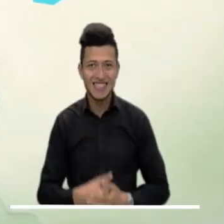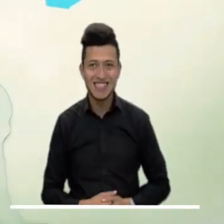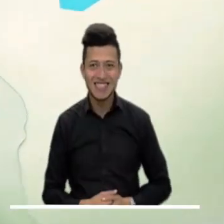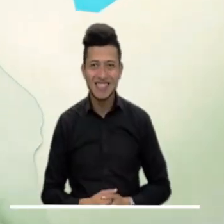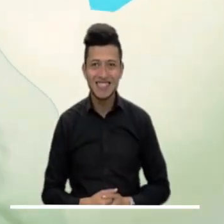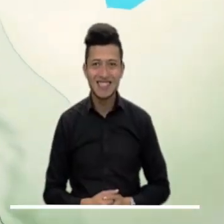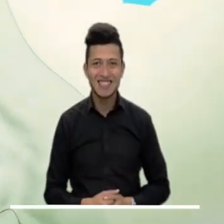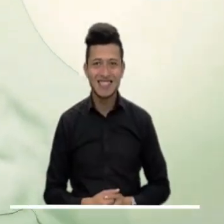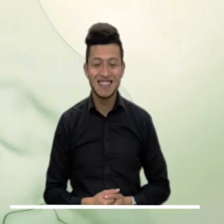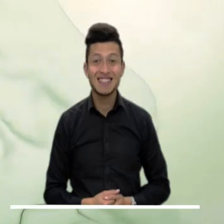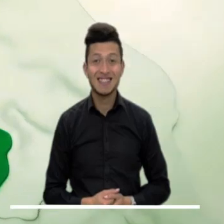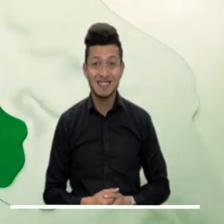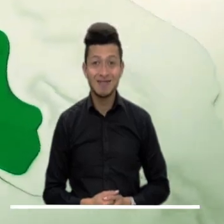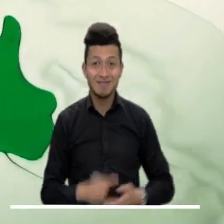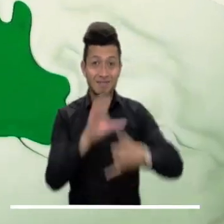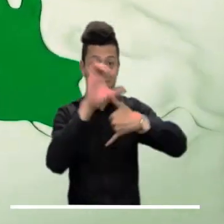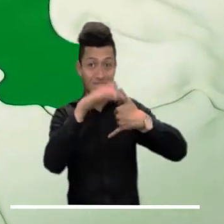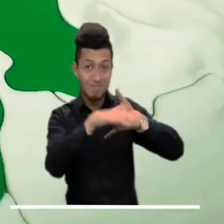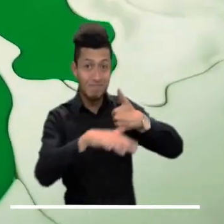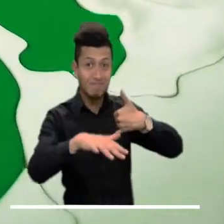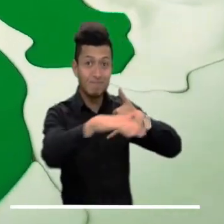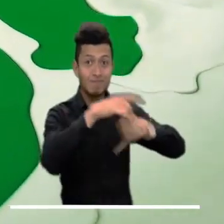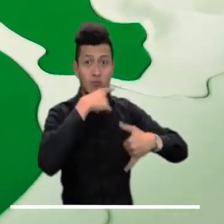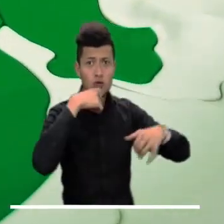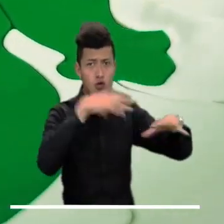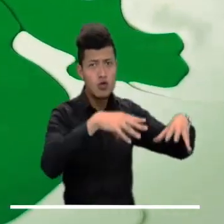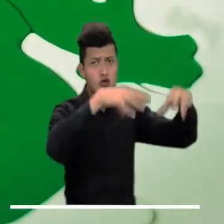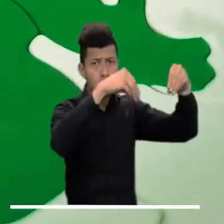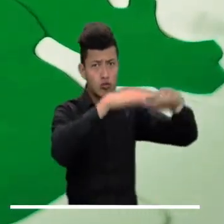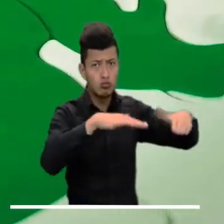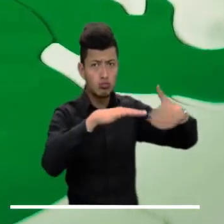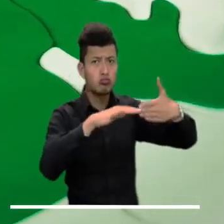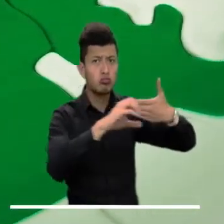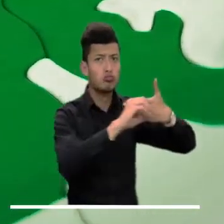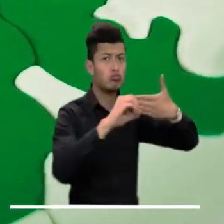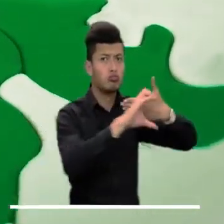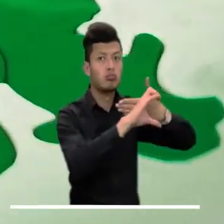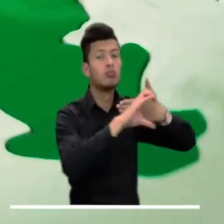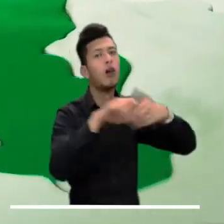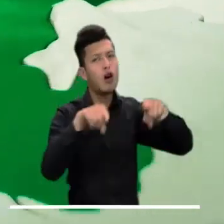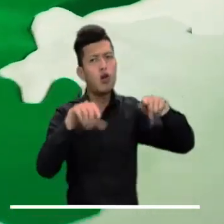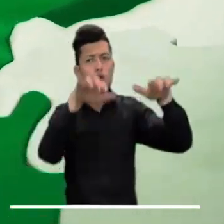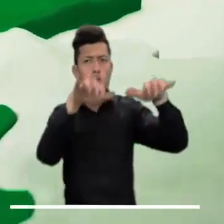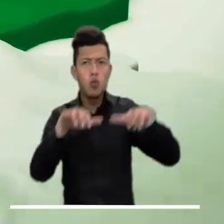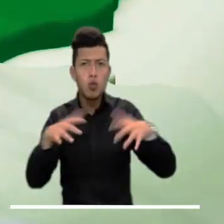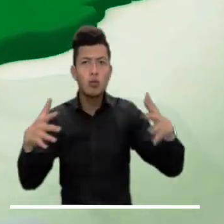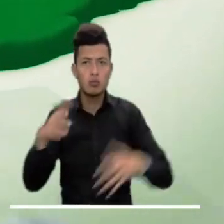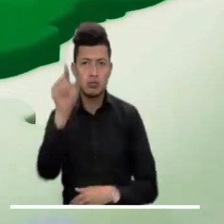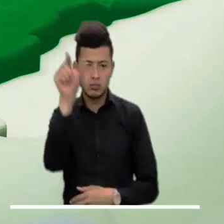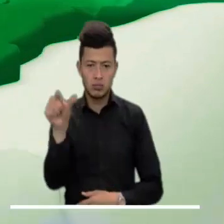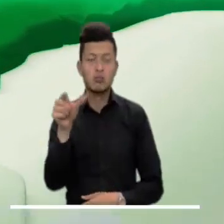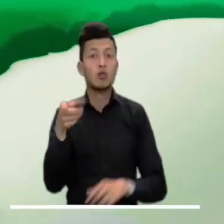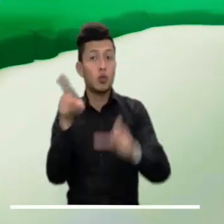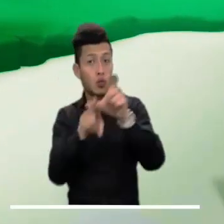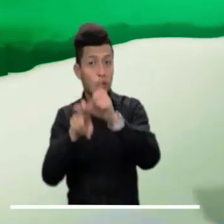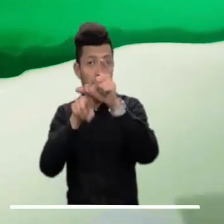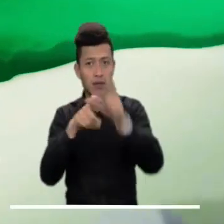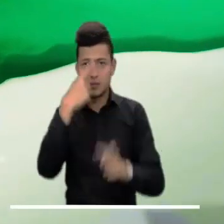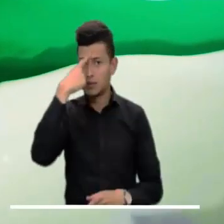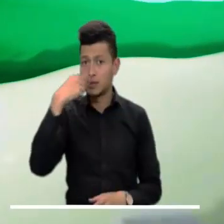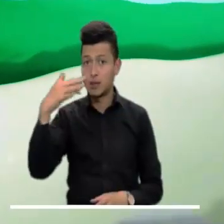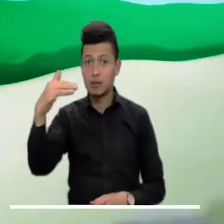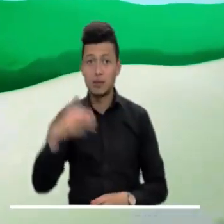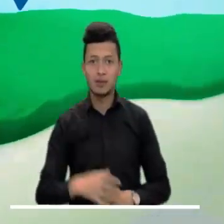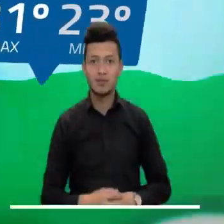tiempo seco al occidente de la región, no se descartan algunas lluvias suaves en Cesarla, Guajira y la Sierra Nevada de Santa Marta.